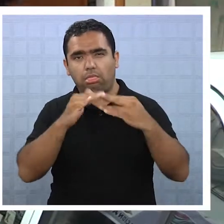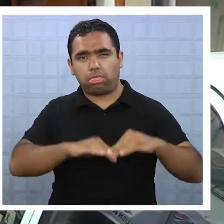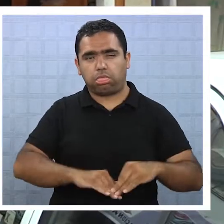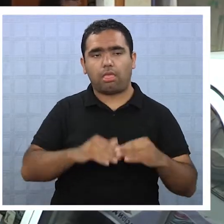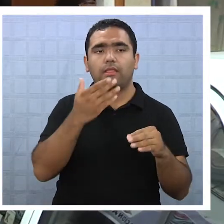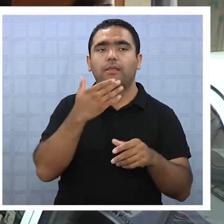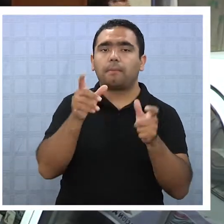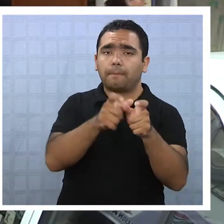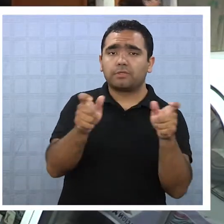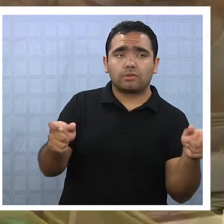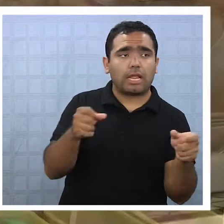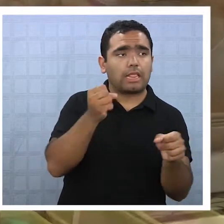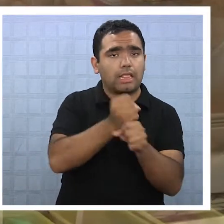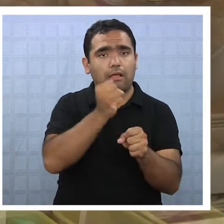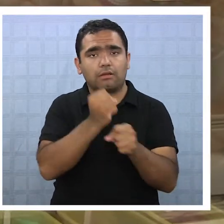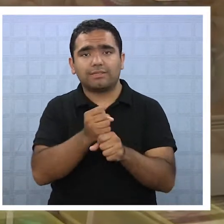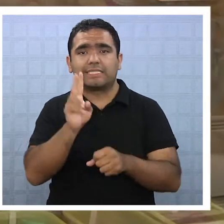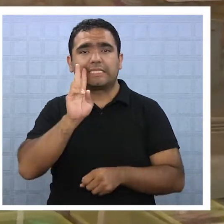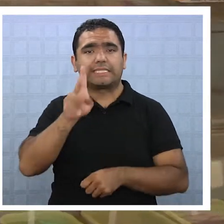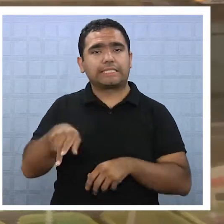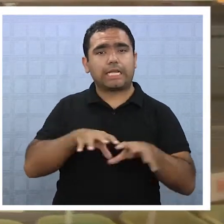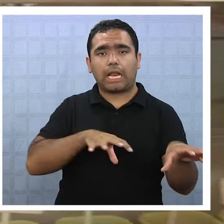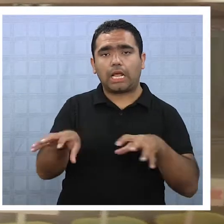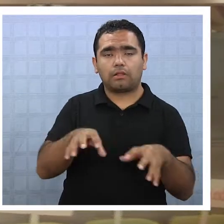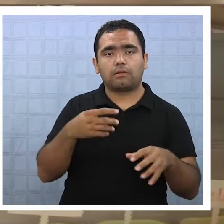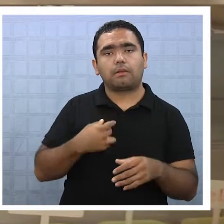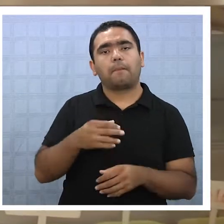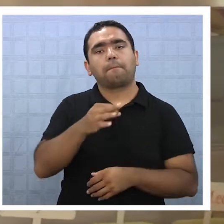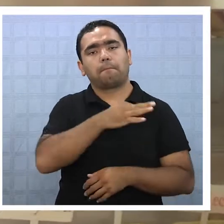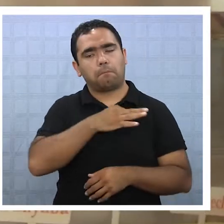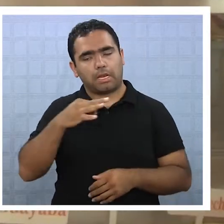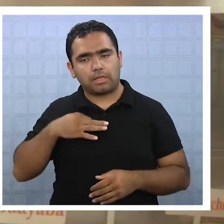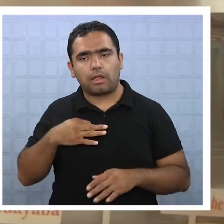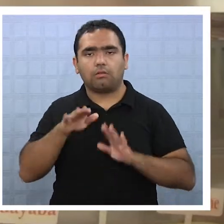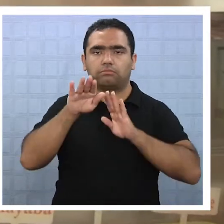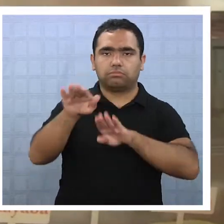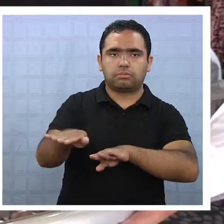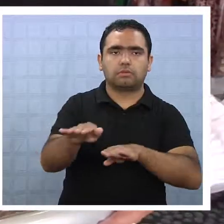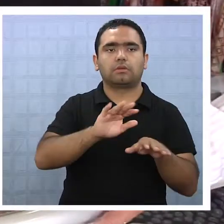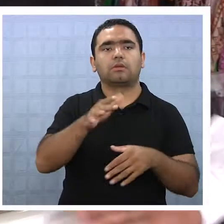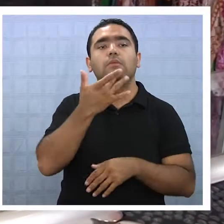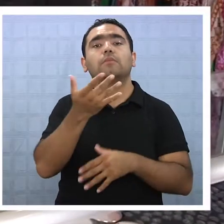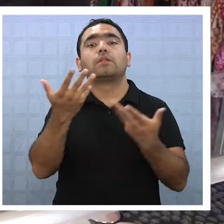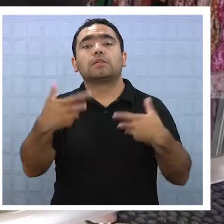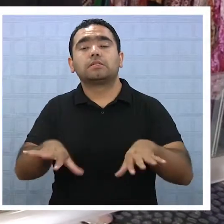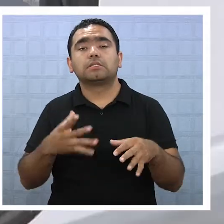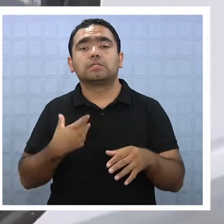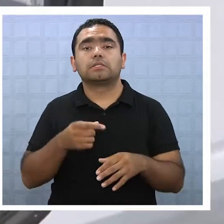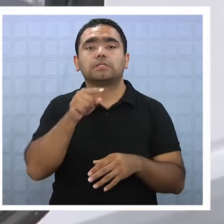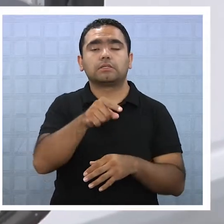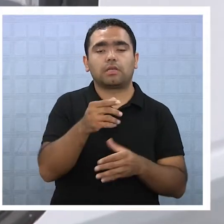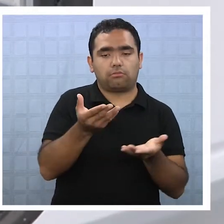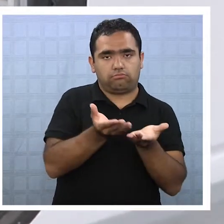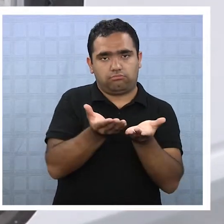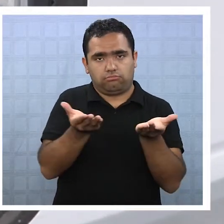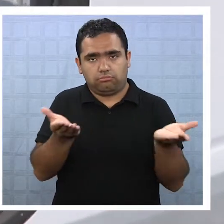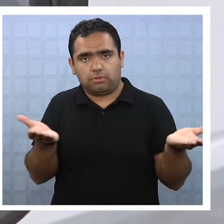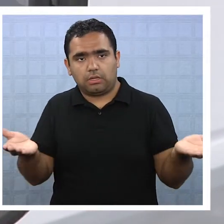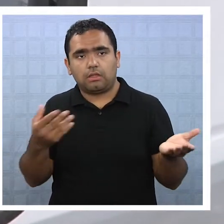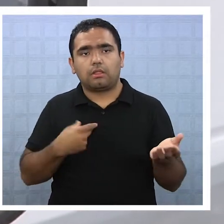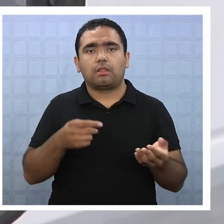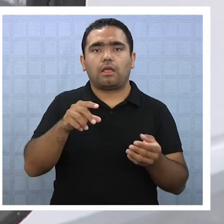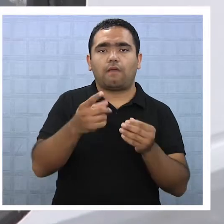así como los trabajadores que están sin actividad, van a tener el apoyo del ministerio, ya que se dispuso que se pongan en ejecución las